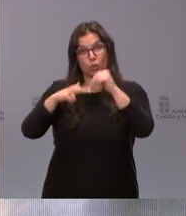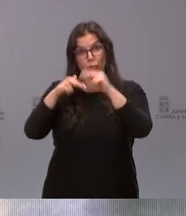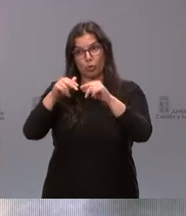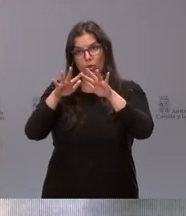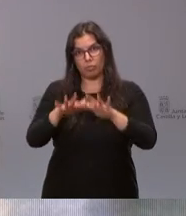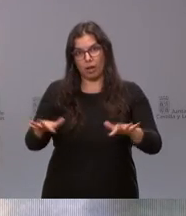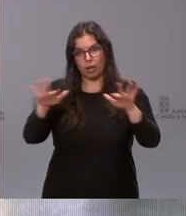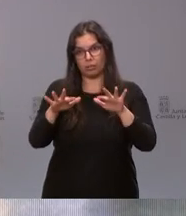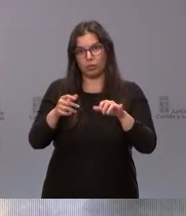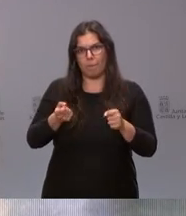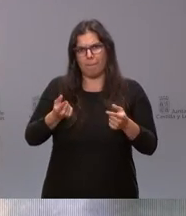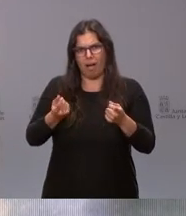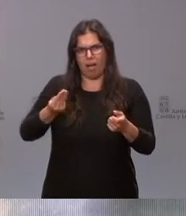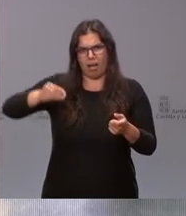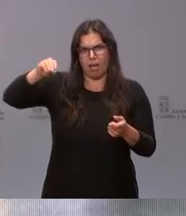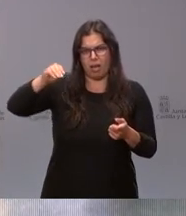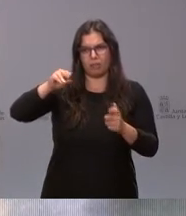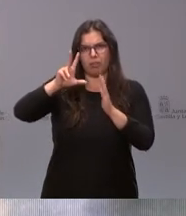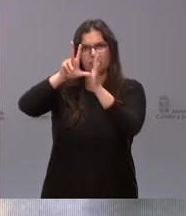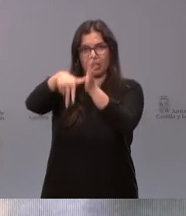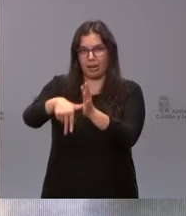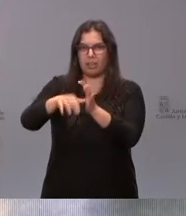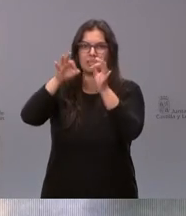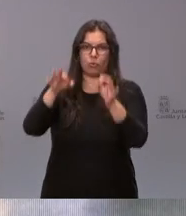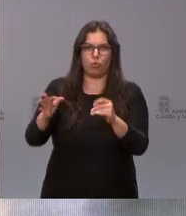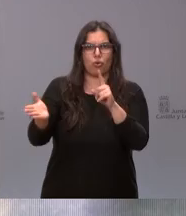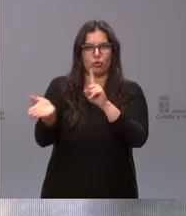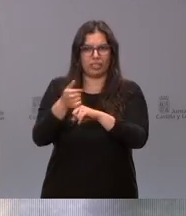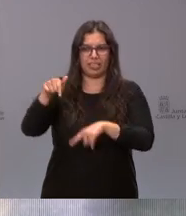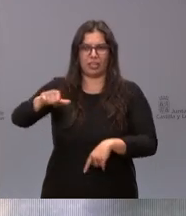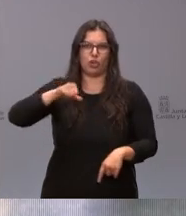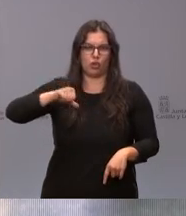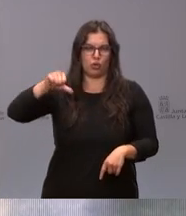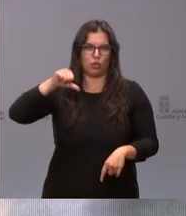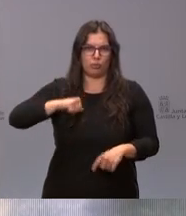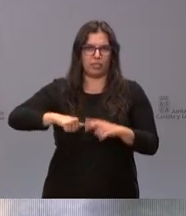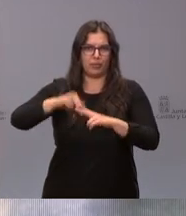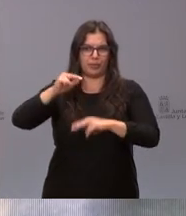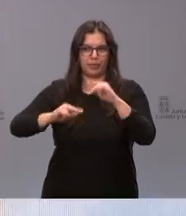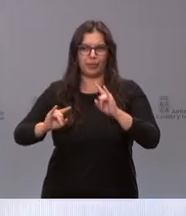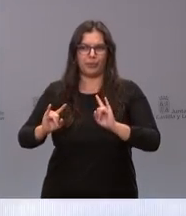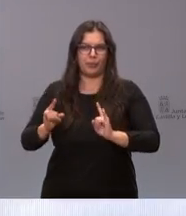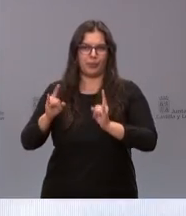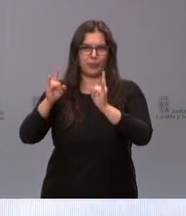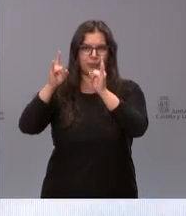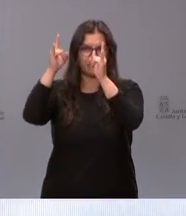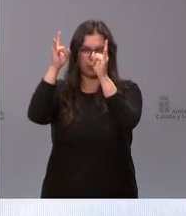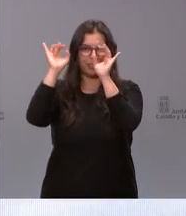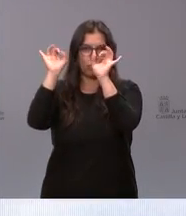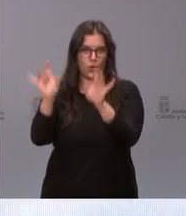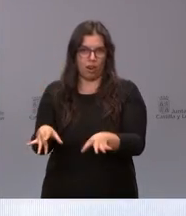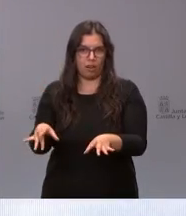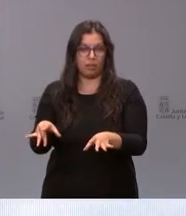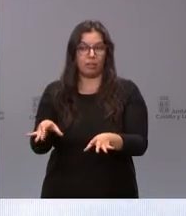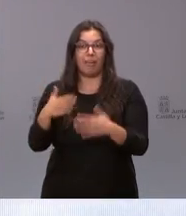costoso y probablemente más tardío el haber podido construir el haber podido unas instalaciones como